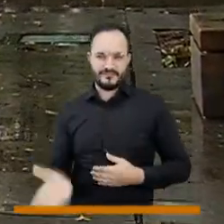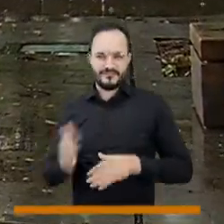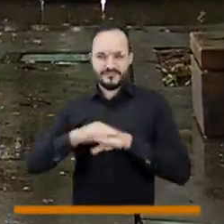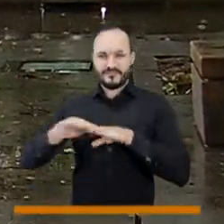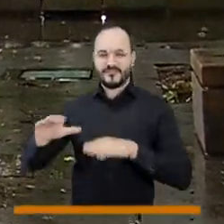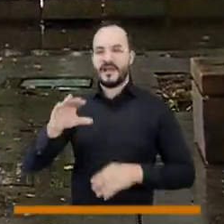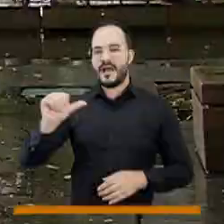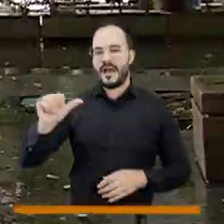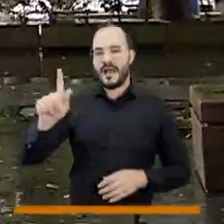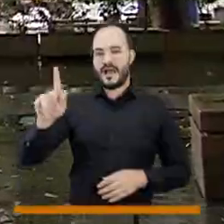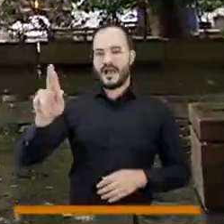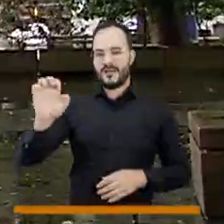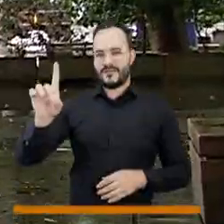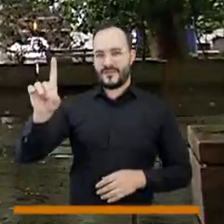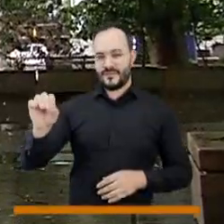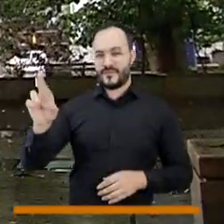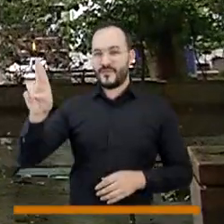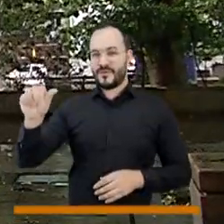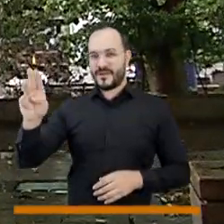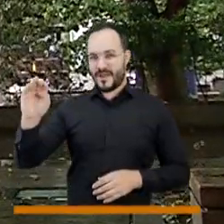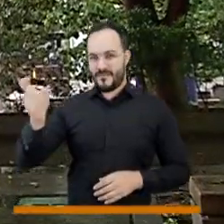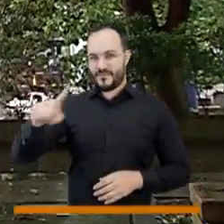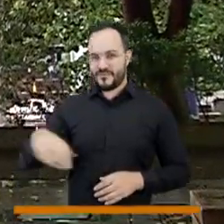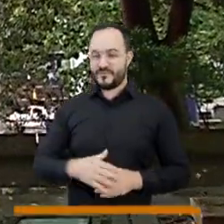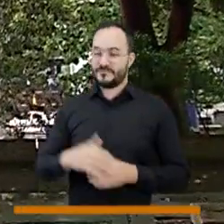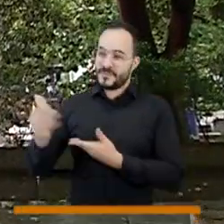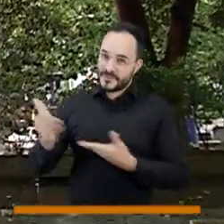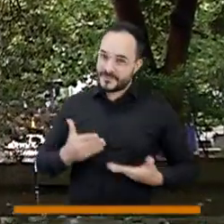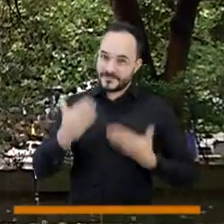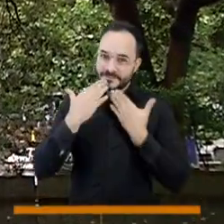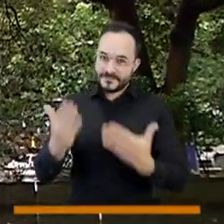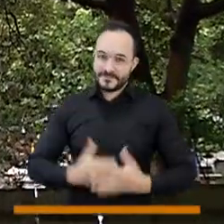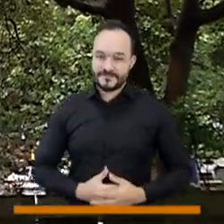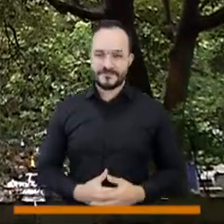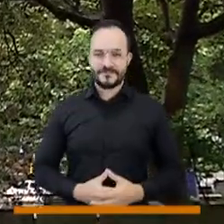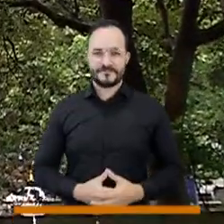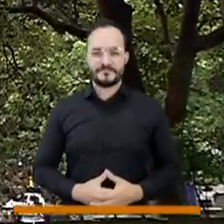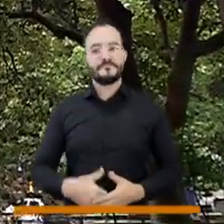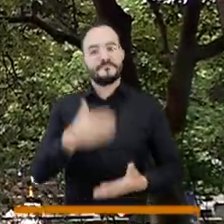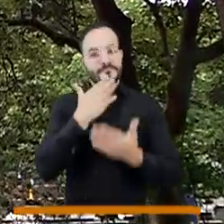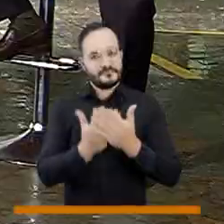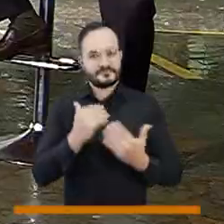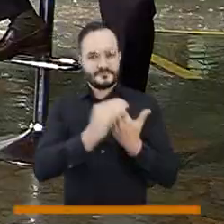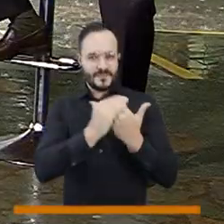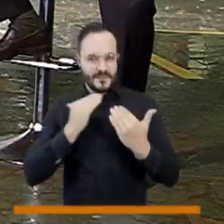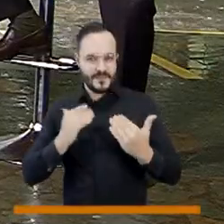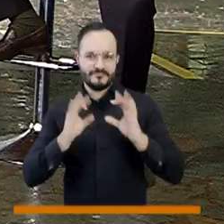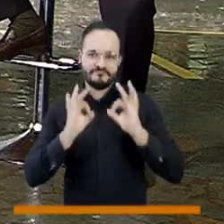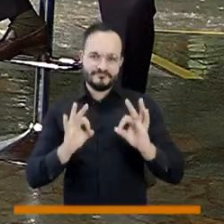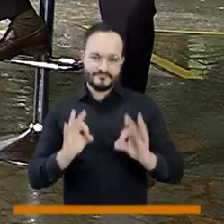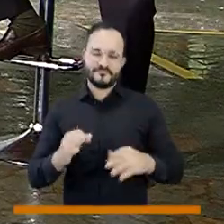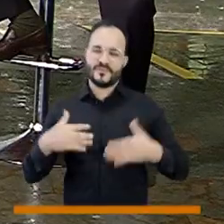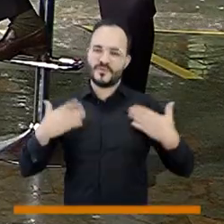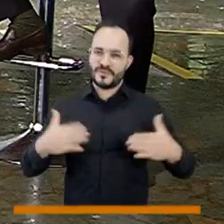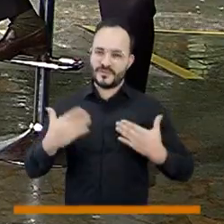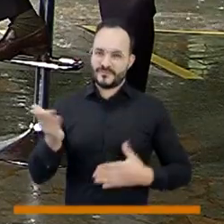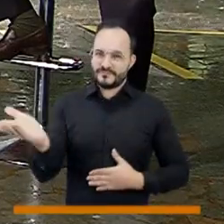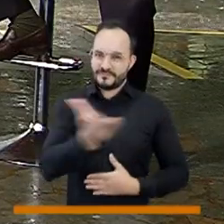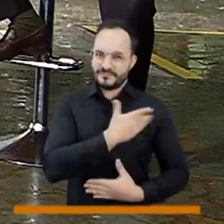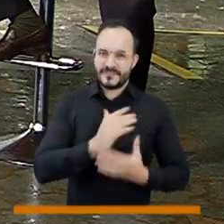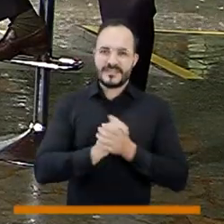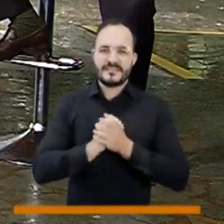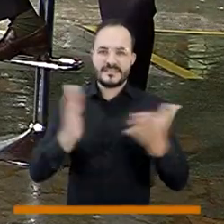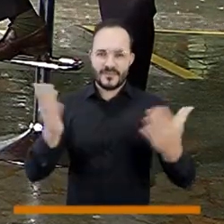Alfredo Ramos Maya. Concejal, bienvenido como siempre a Defrente. Caterina, muchas gracias. Qué bueno poder saludarlos a todos los